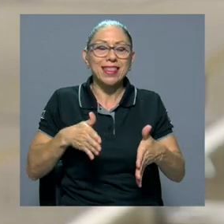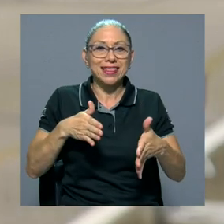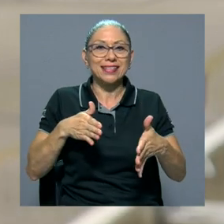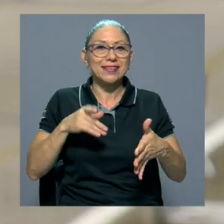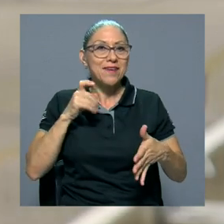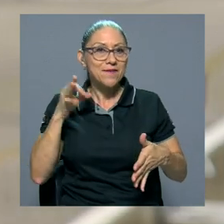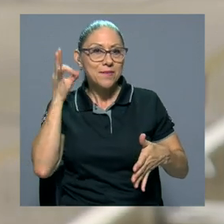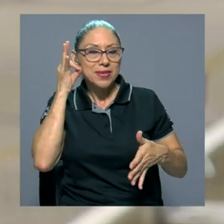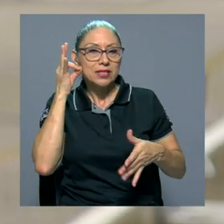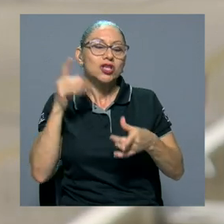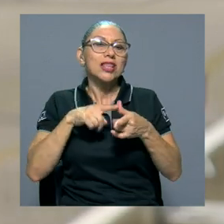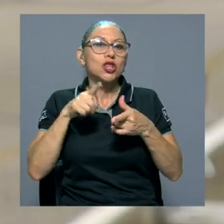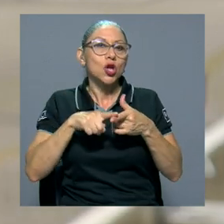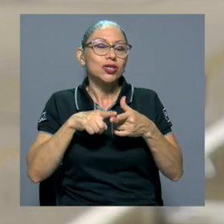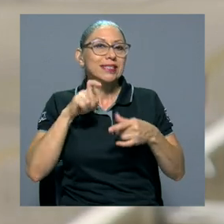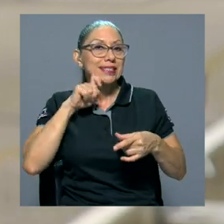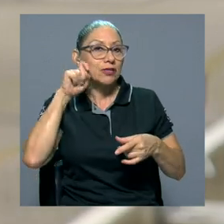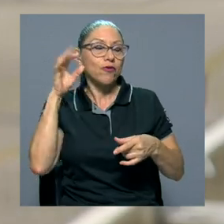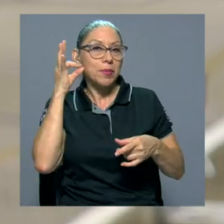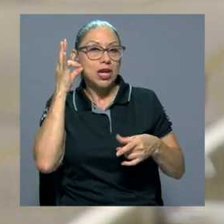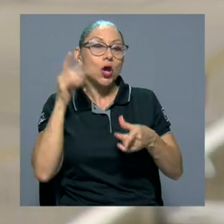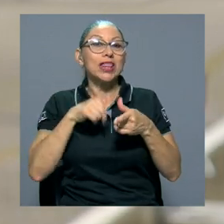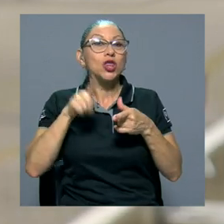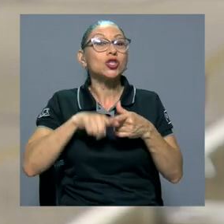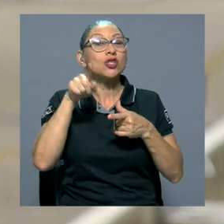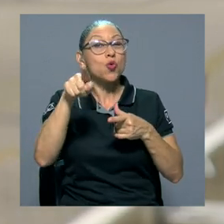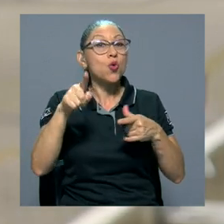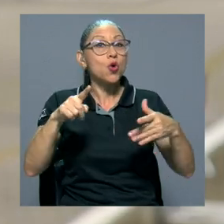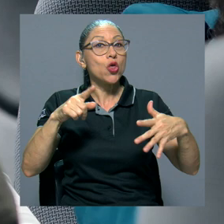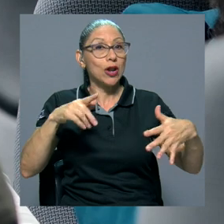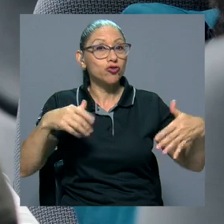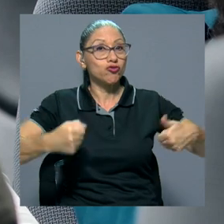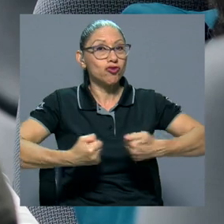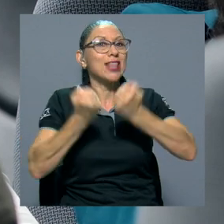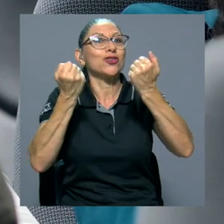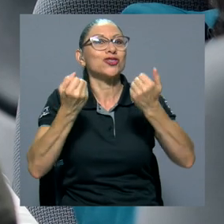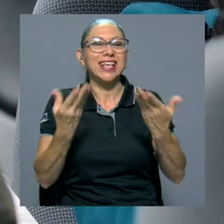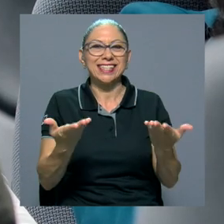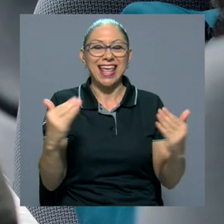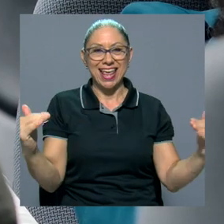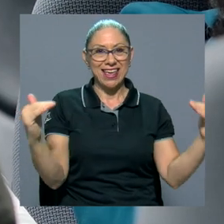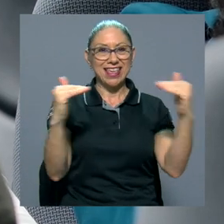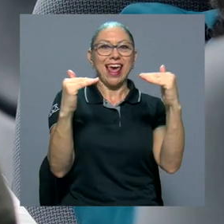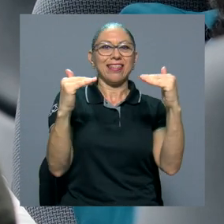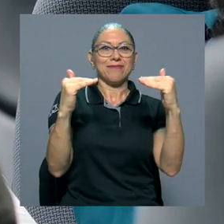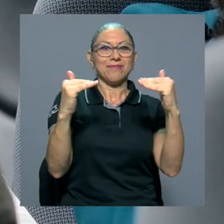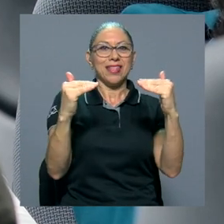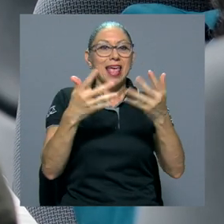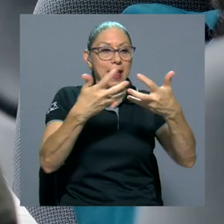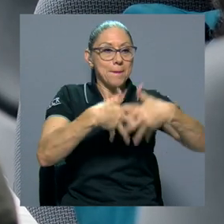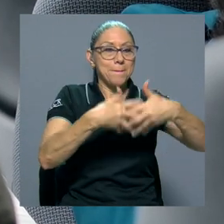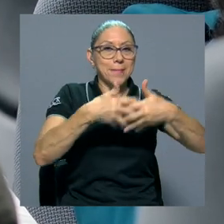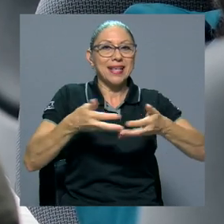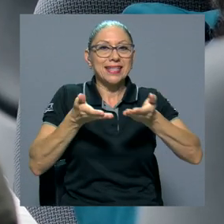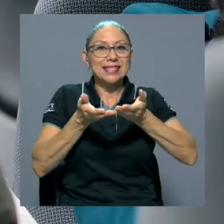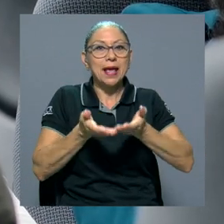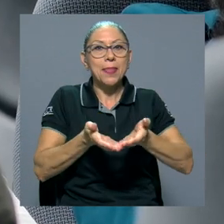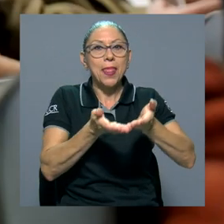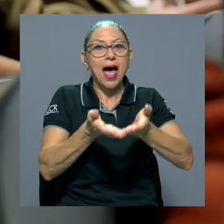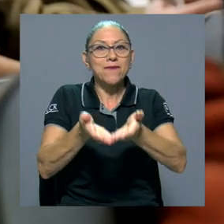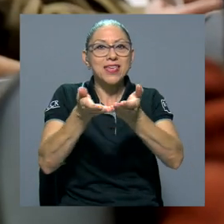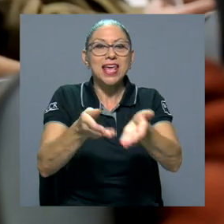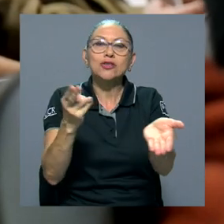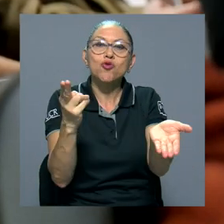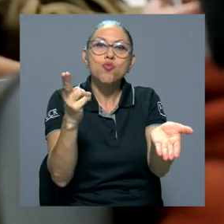Entonces yo creo que ese es uno de los principales retos, mantener, llevar la equidad, de que las empresas navieras embarquen por igual, tanto hombres como mujeres.